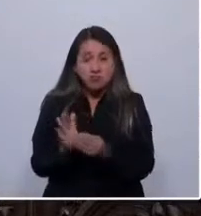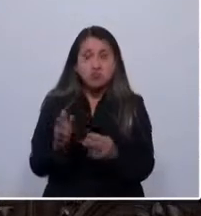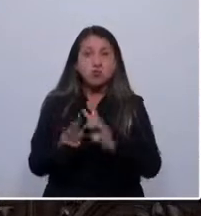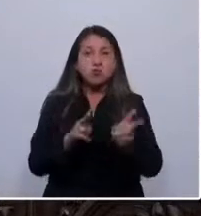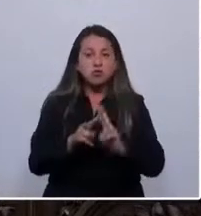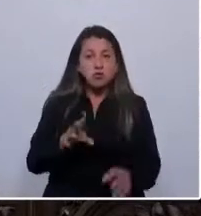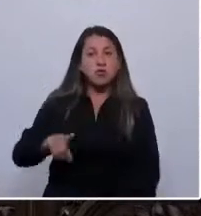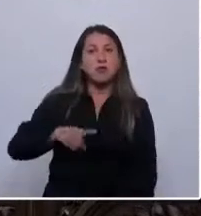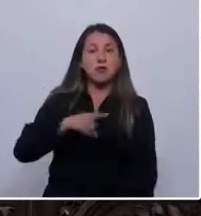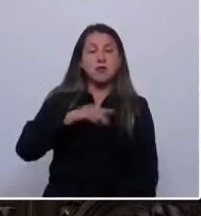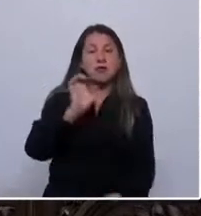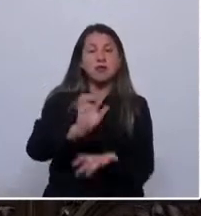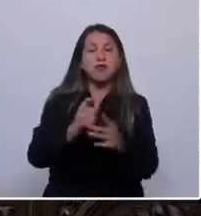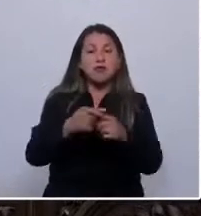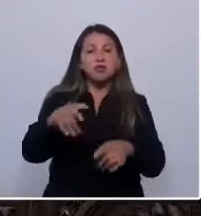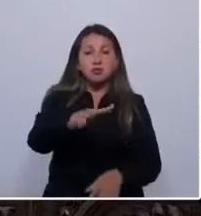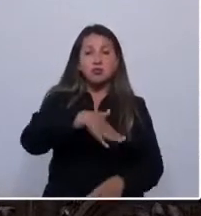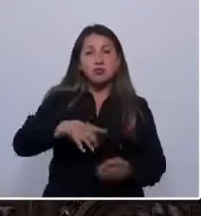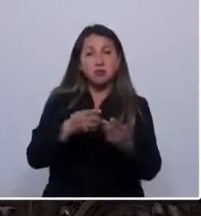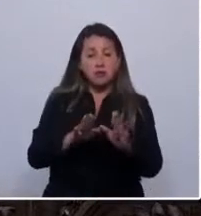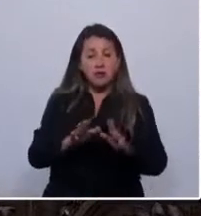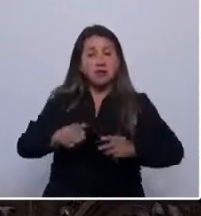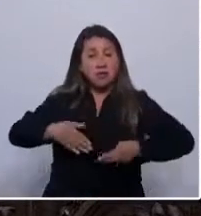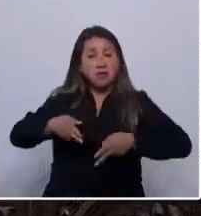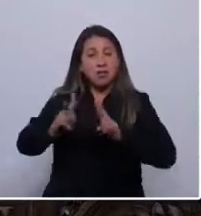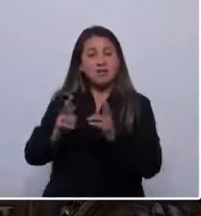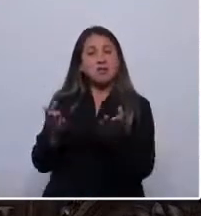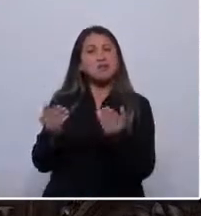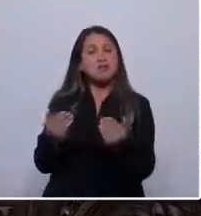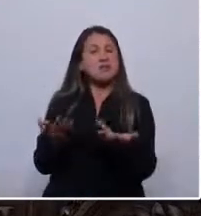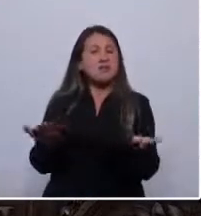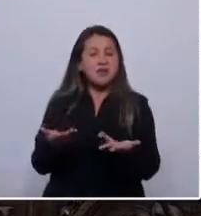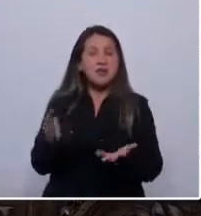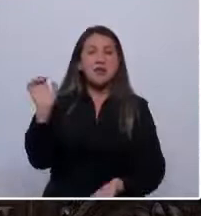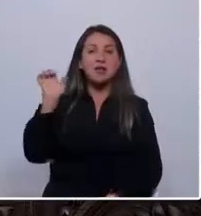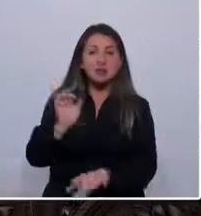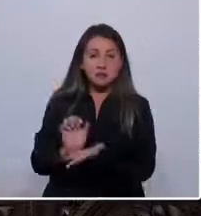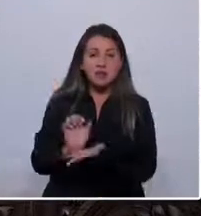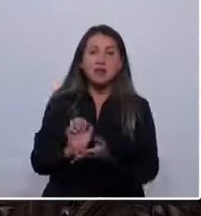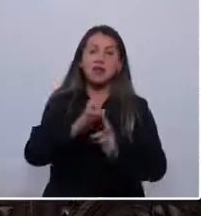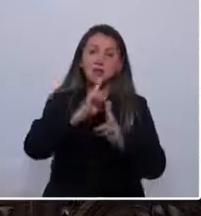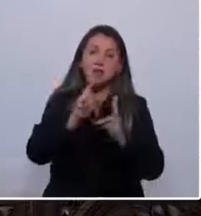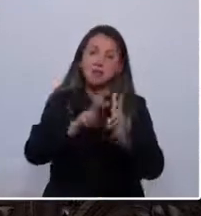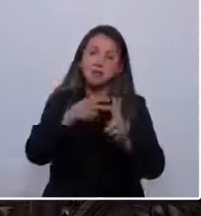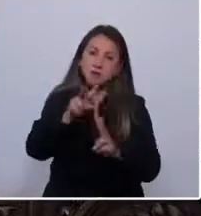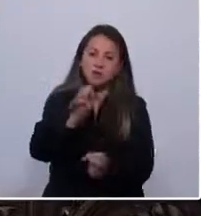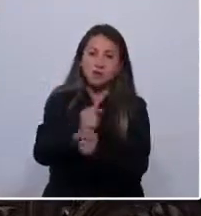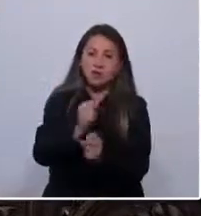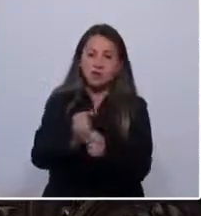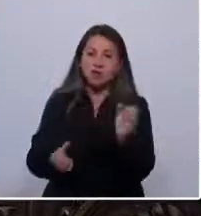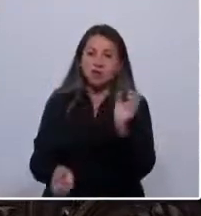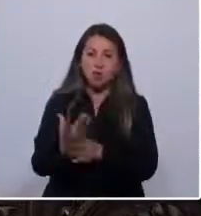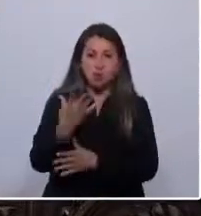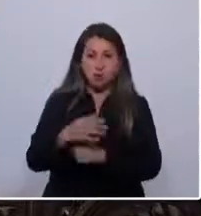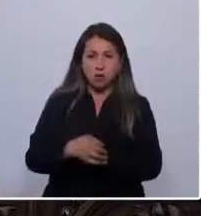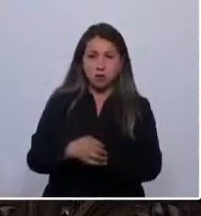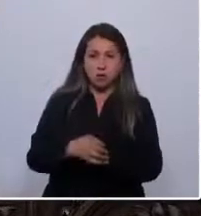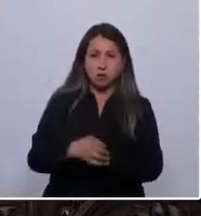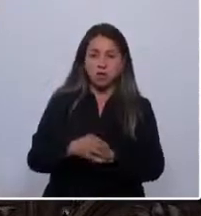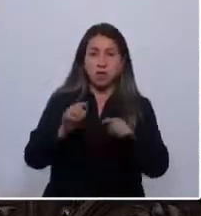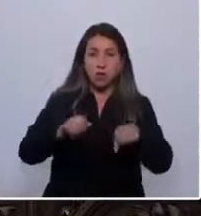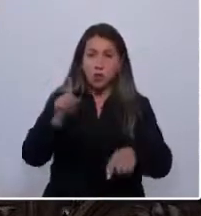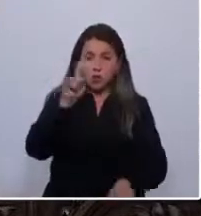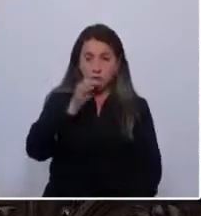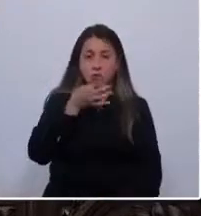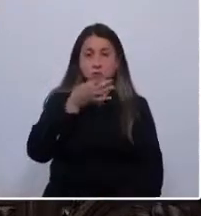pues un Estado social y democrático de derecho requiere ser también un Estado eficiente y moderno. Con esto termino.